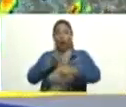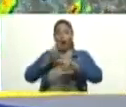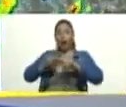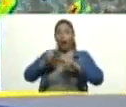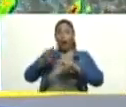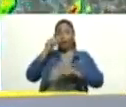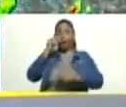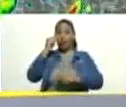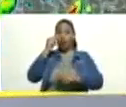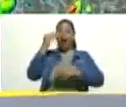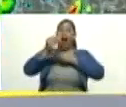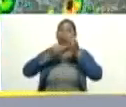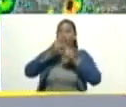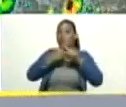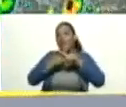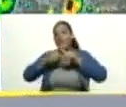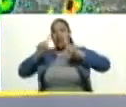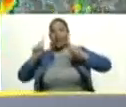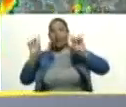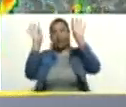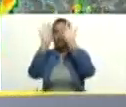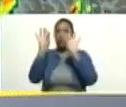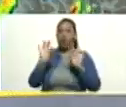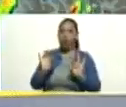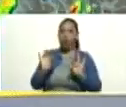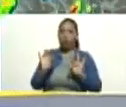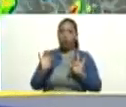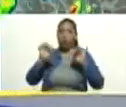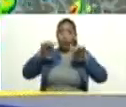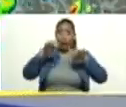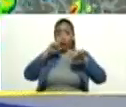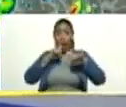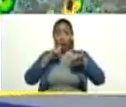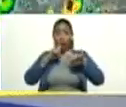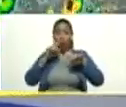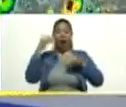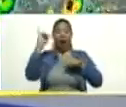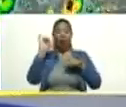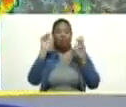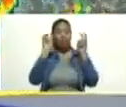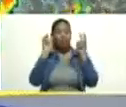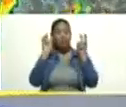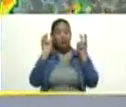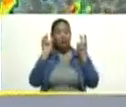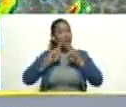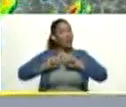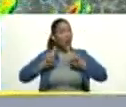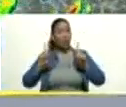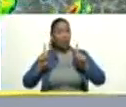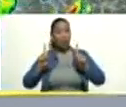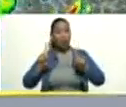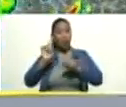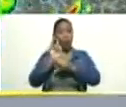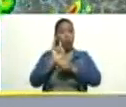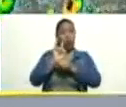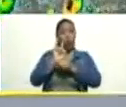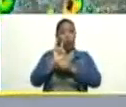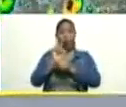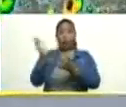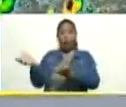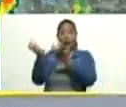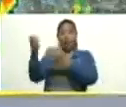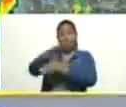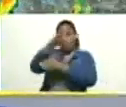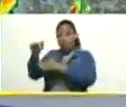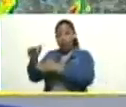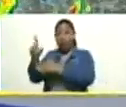contrario, lo que usted estaba comentando también. Pero este año tenemos una situación especial, mi comandante. Es decir, no solamente se está calentando el Pacífico, sino